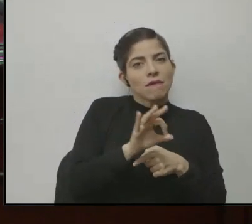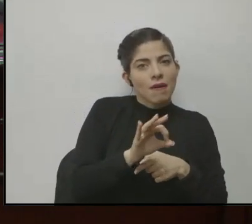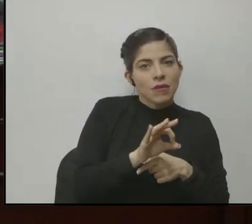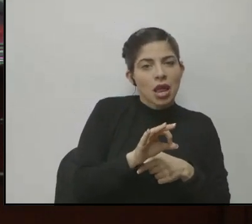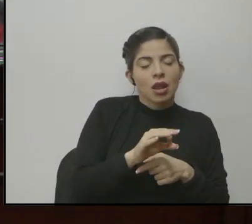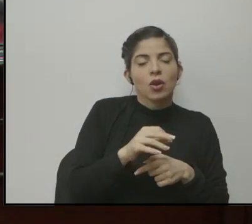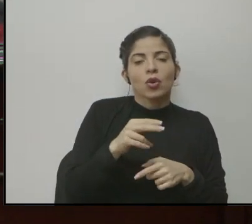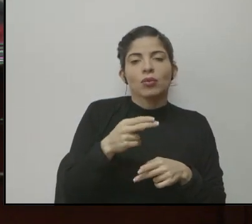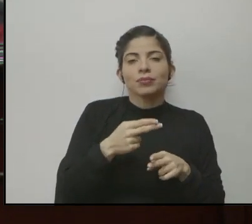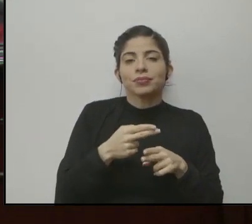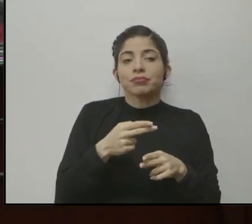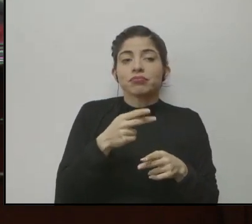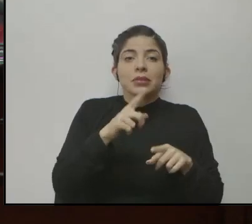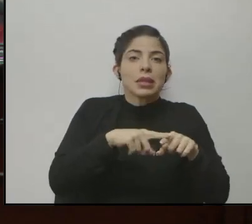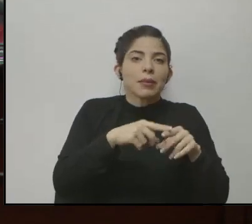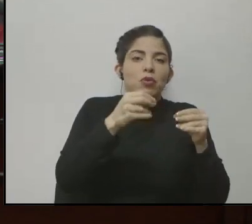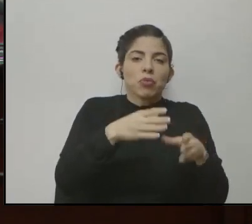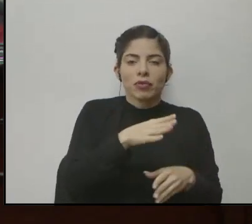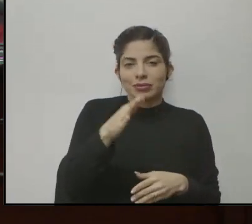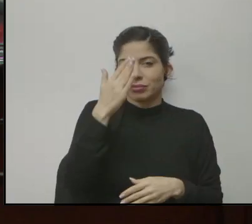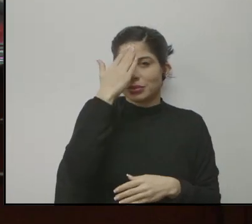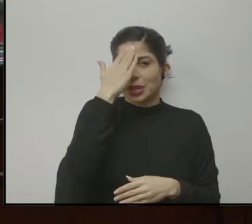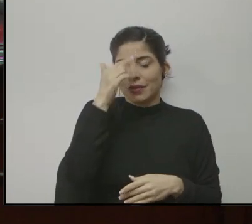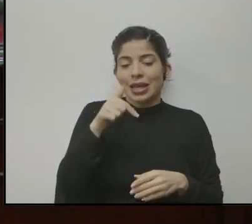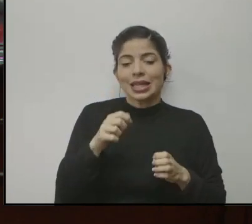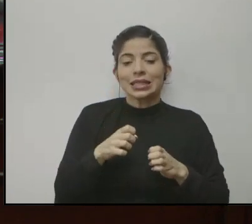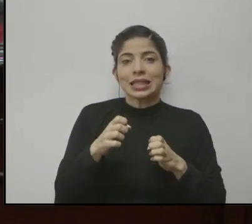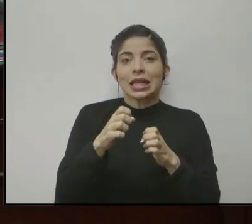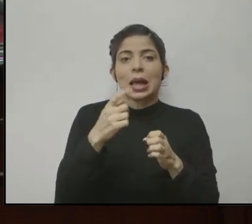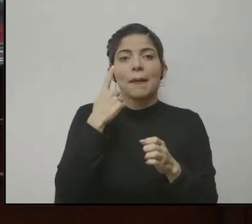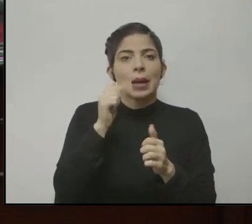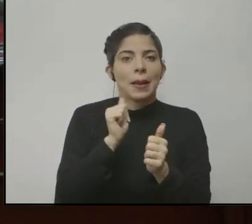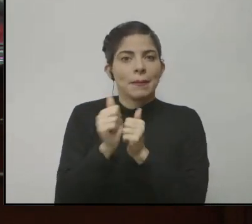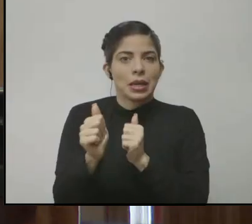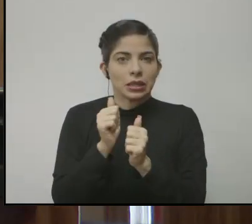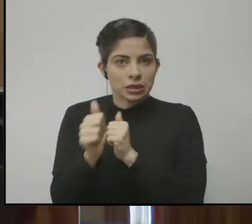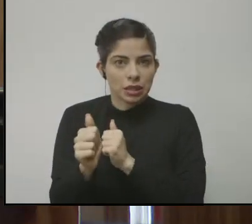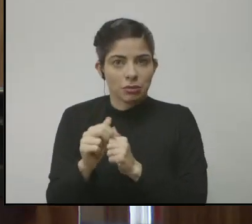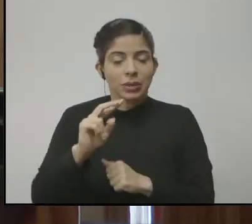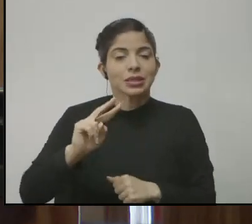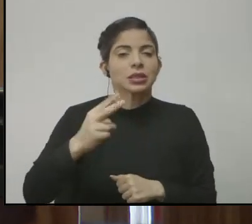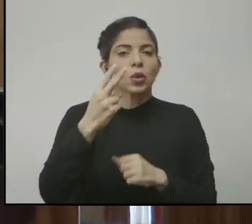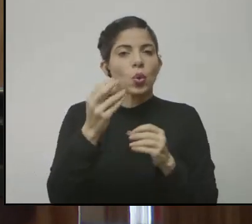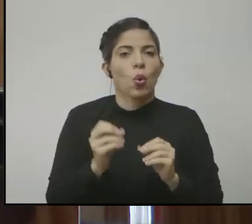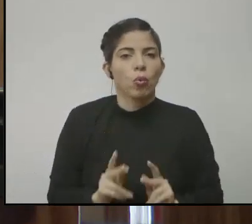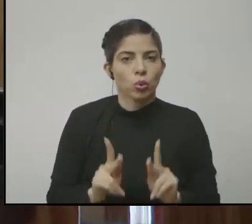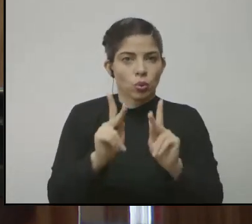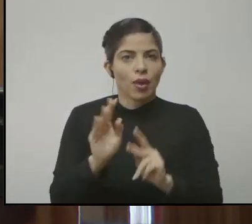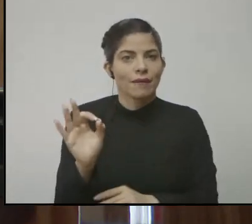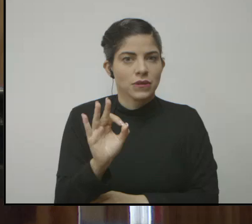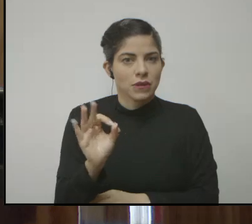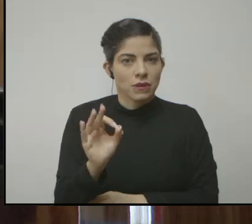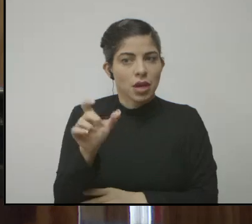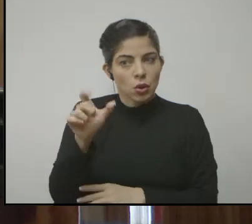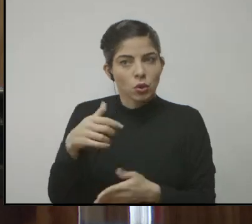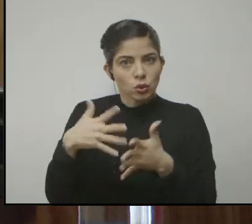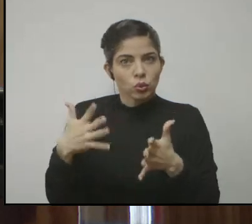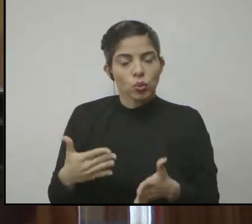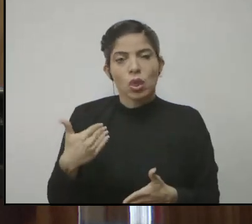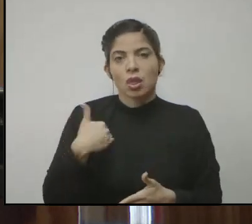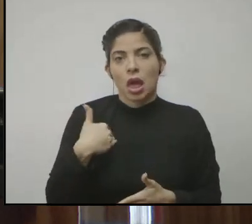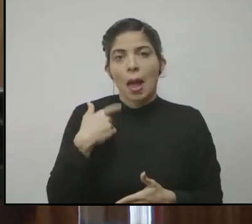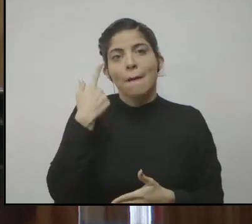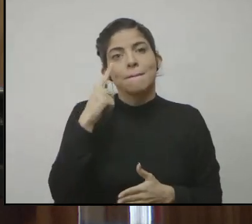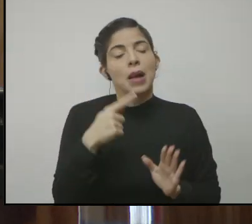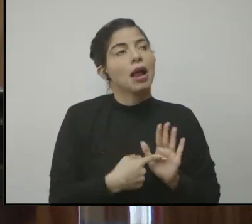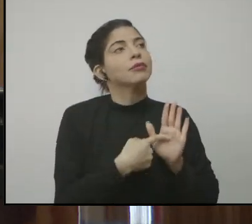lo que llamamos, y los docentes me comprenden perfectamente, la estrategia de promoción, que es una segunda oportunidad que va a tener el estudiante para poder